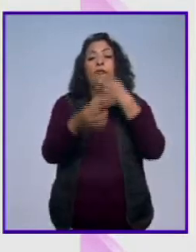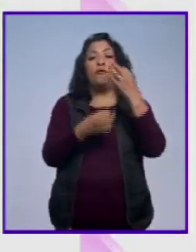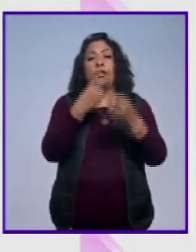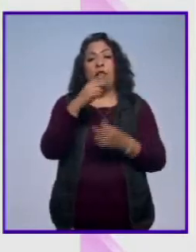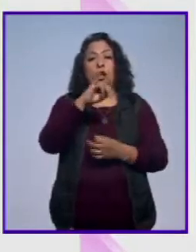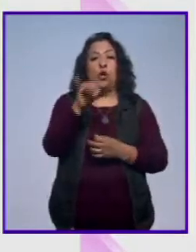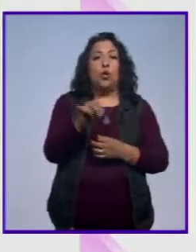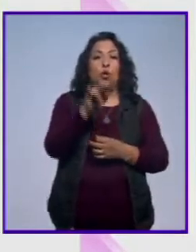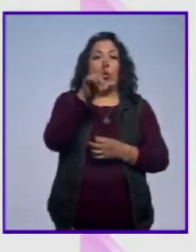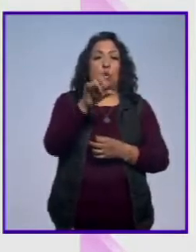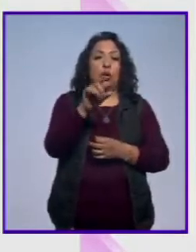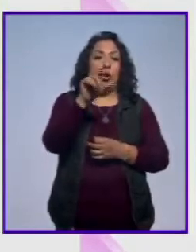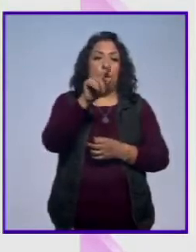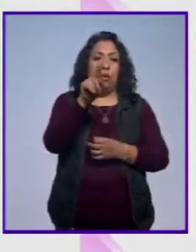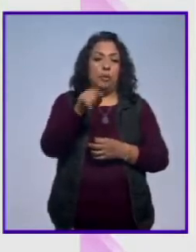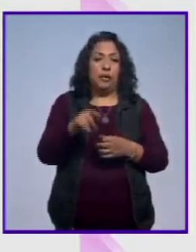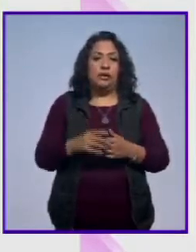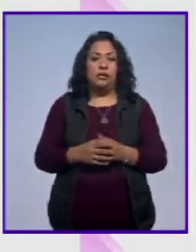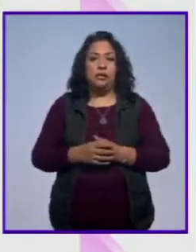Julio López.